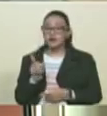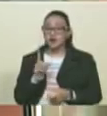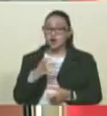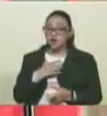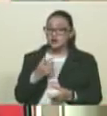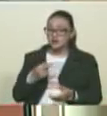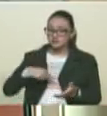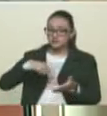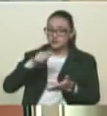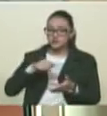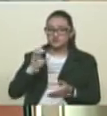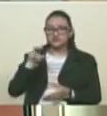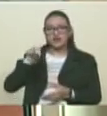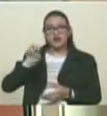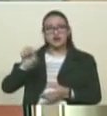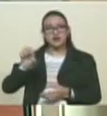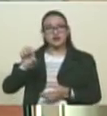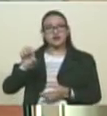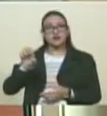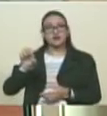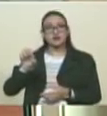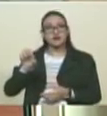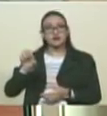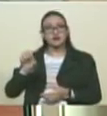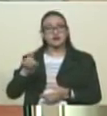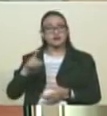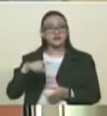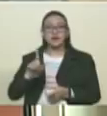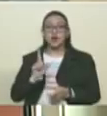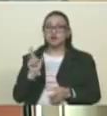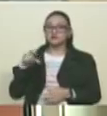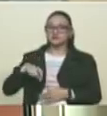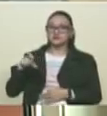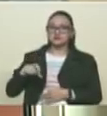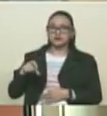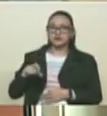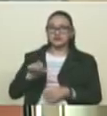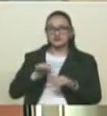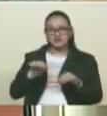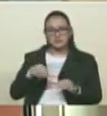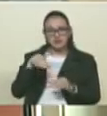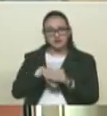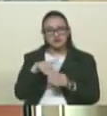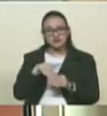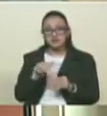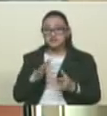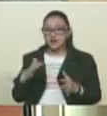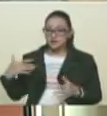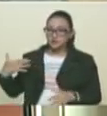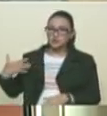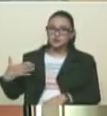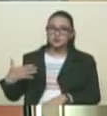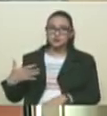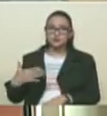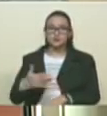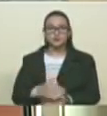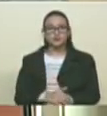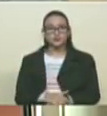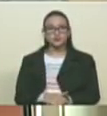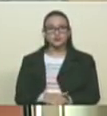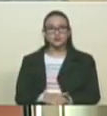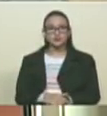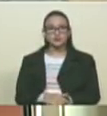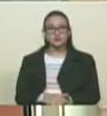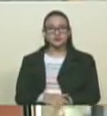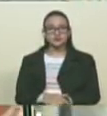tinta indeleble al Consejo Nacional Electoral al cabo que ya ni se necesita porque el sistema electoral venezolano ya ha trascendido un elemento